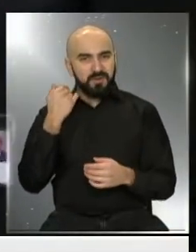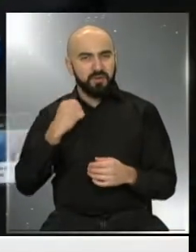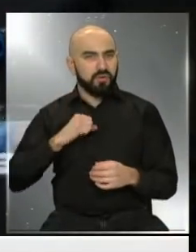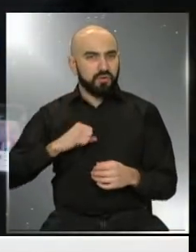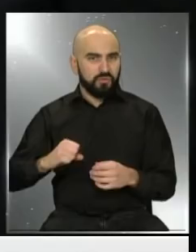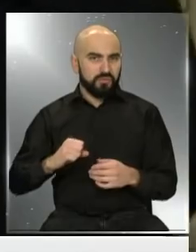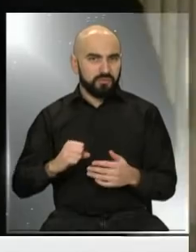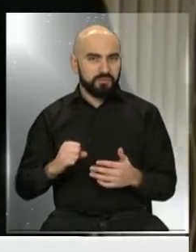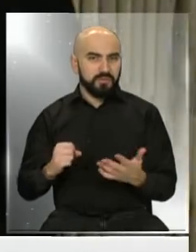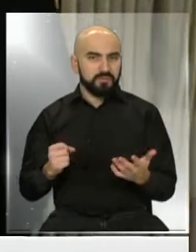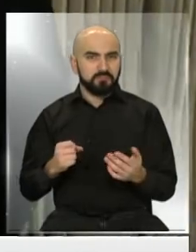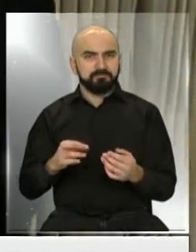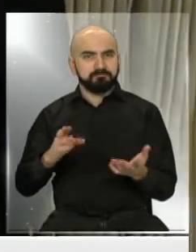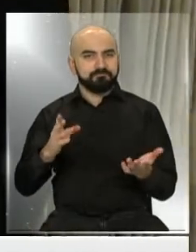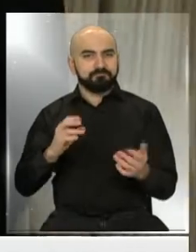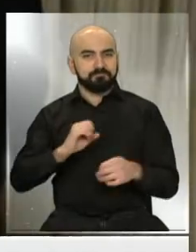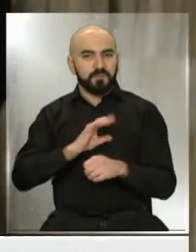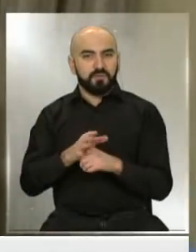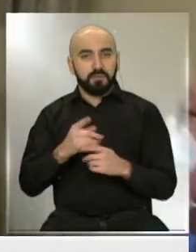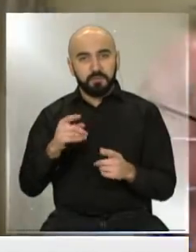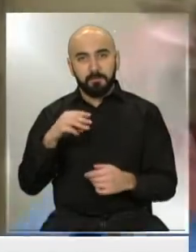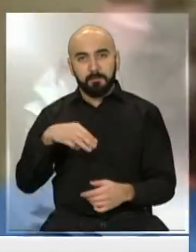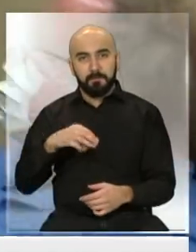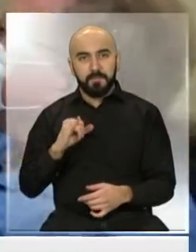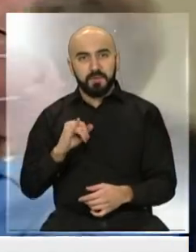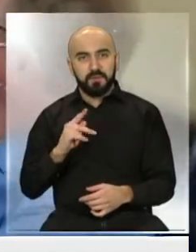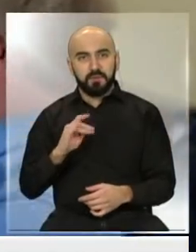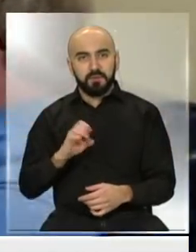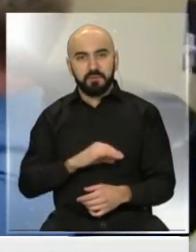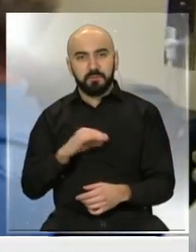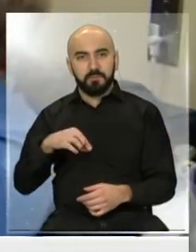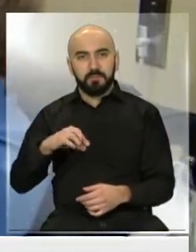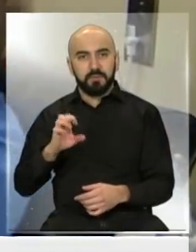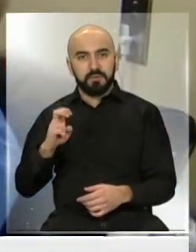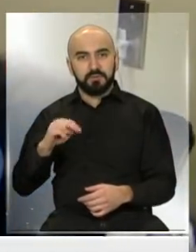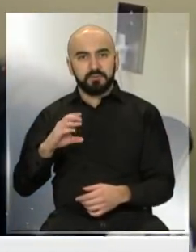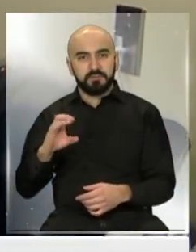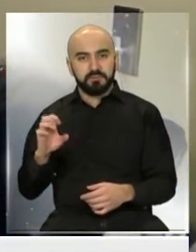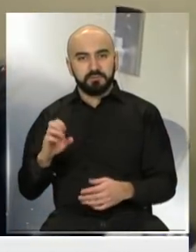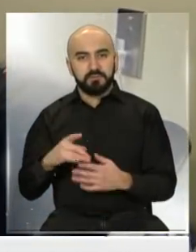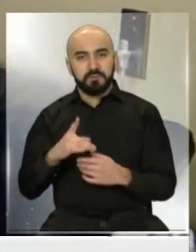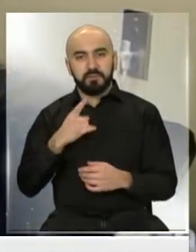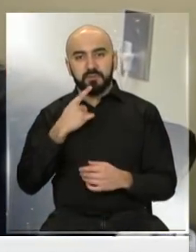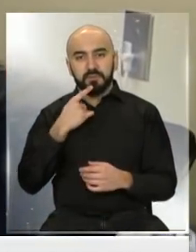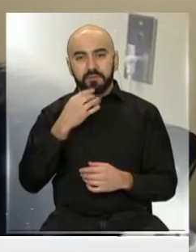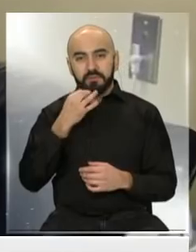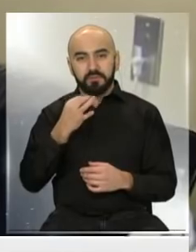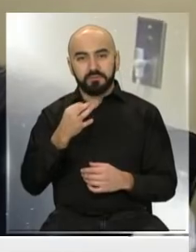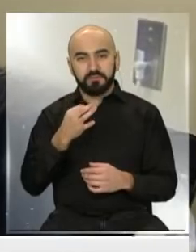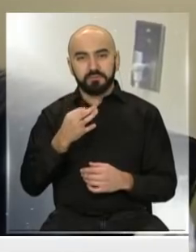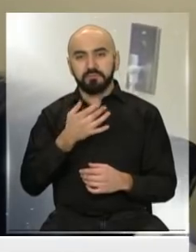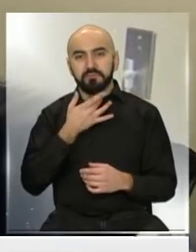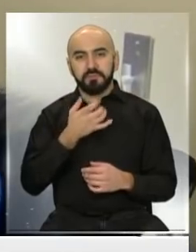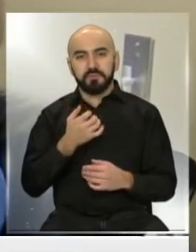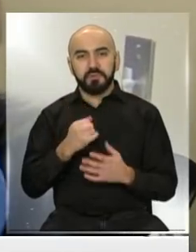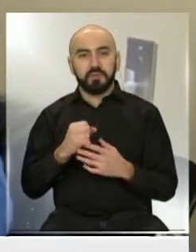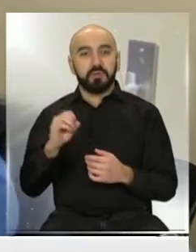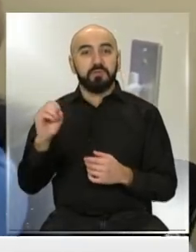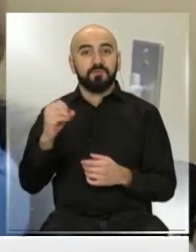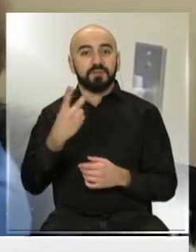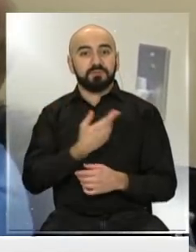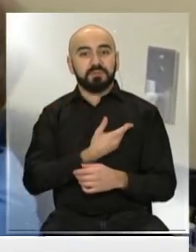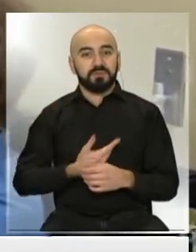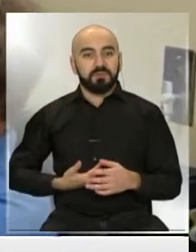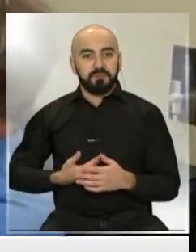Mike Pence. Miren esta imagen. Generó varias reacciones. Uno podría decir, ¿por qué? Claro, porque el vicepresidente incumplió. Está